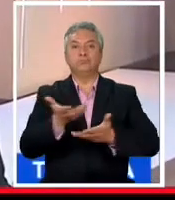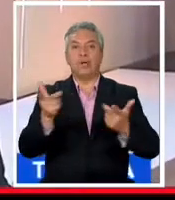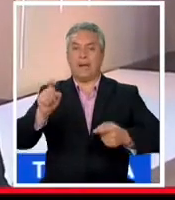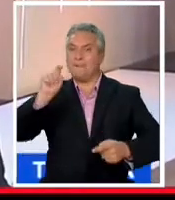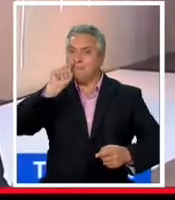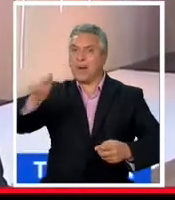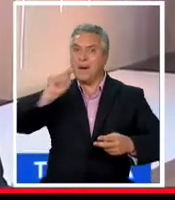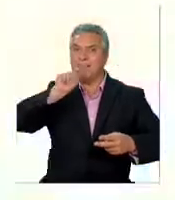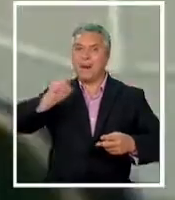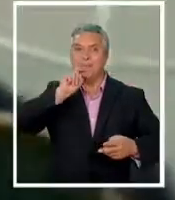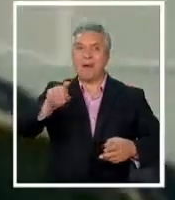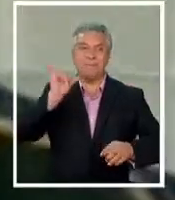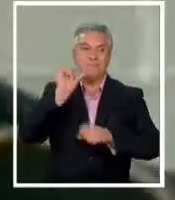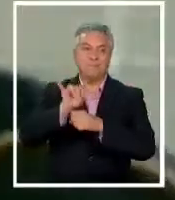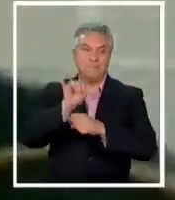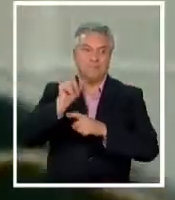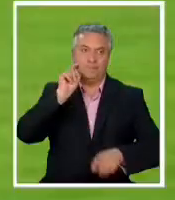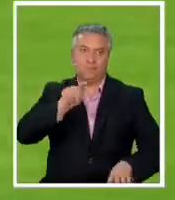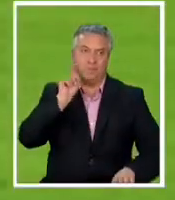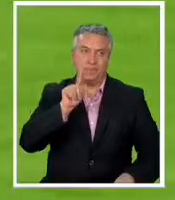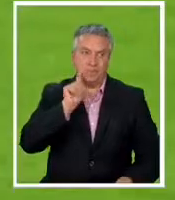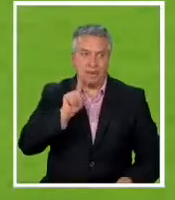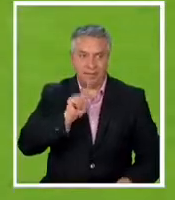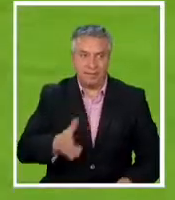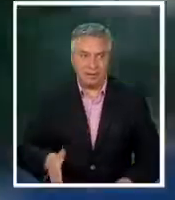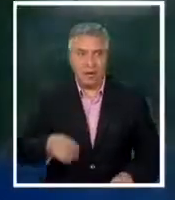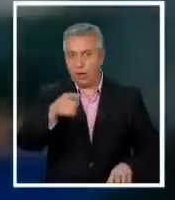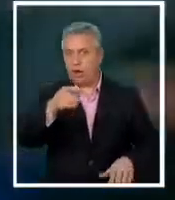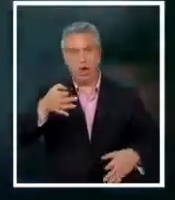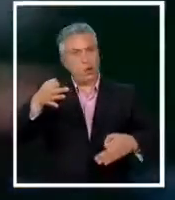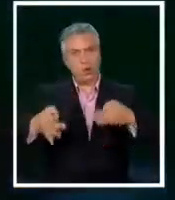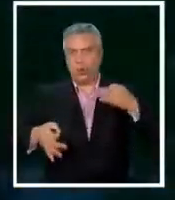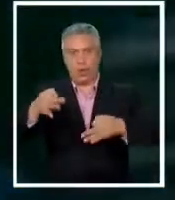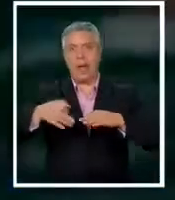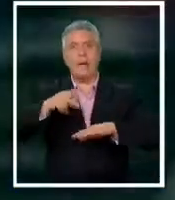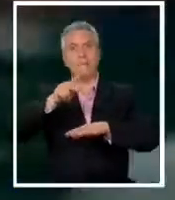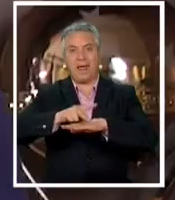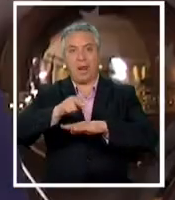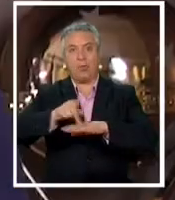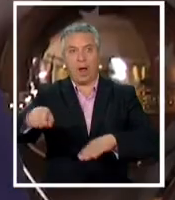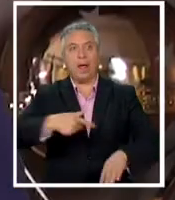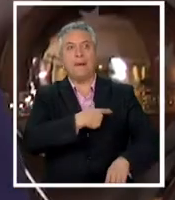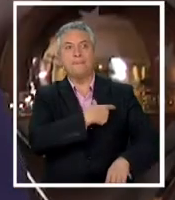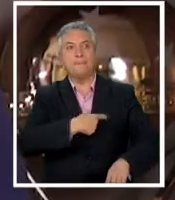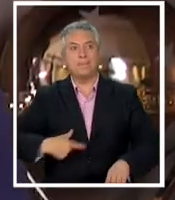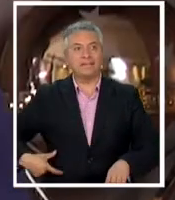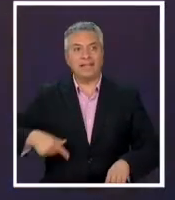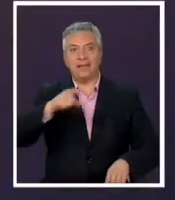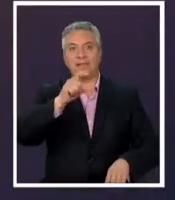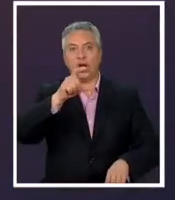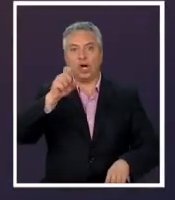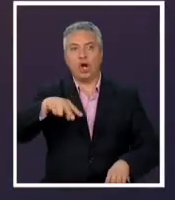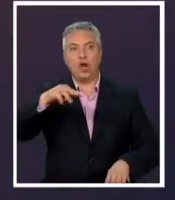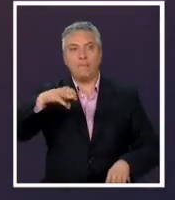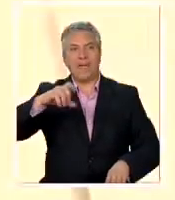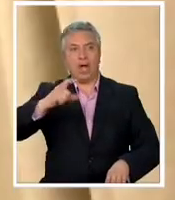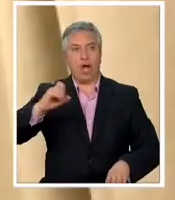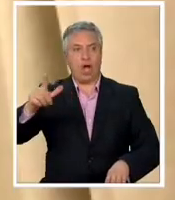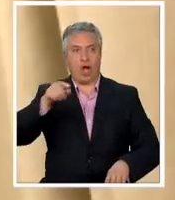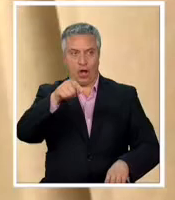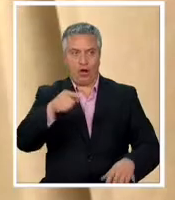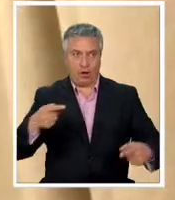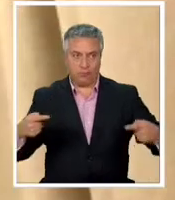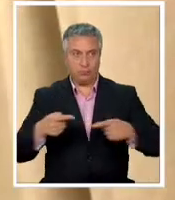injurias y difamación Chilaverde está enfrentado judicialmente en Paraguay con el actual presidente de la Conmebol Alejandro Domínguez